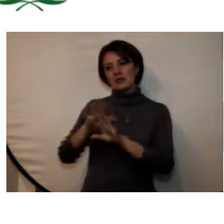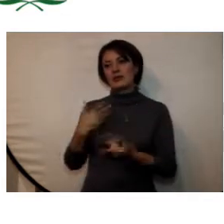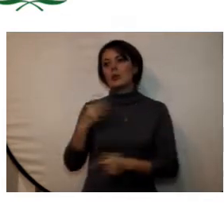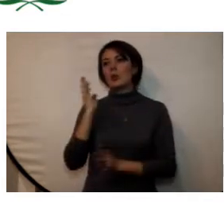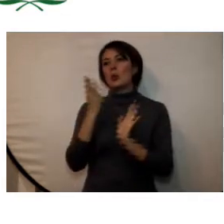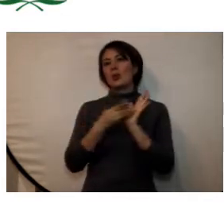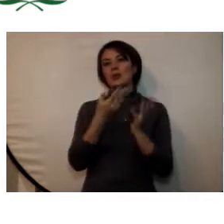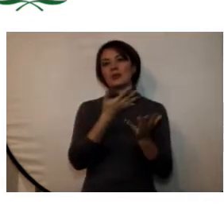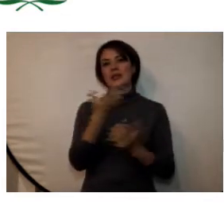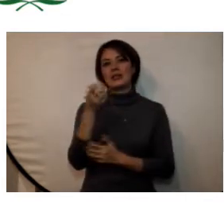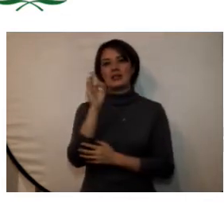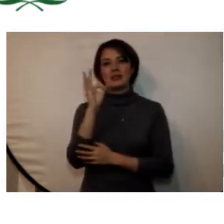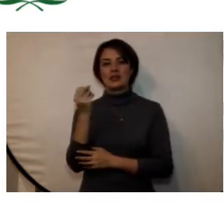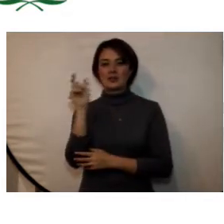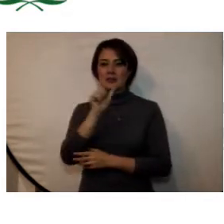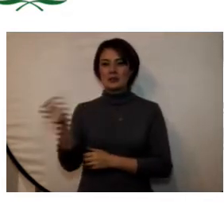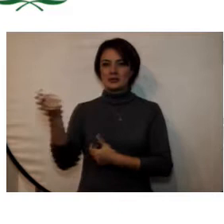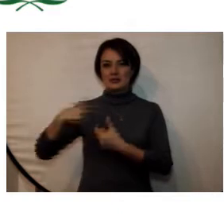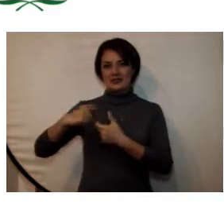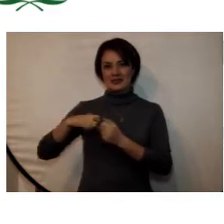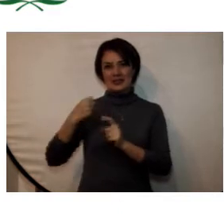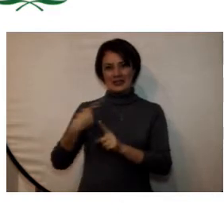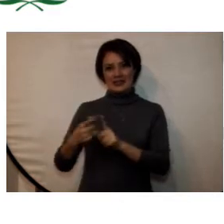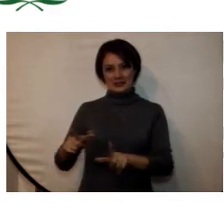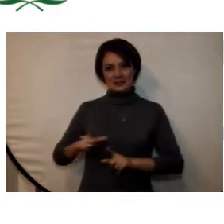4.530 egresados neogranadinos